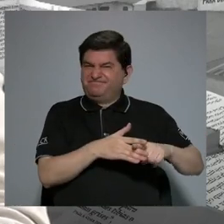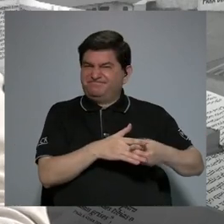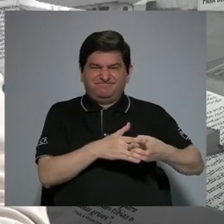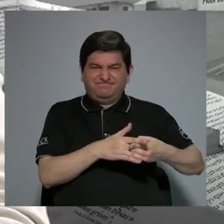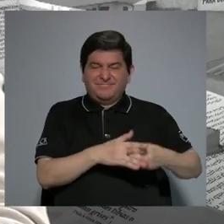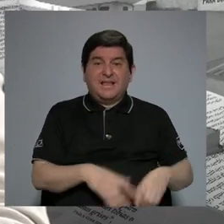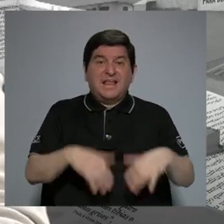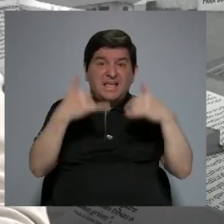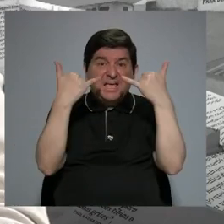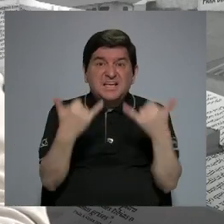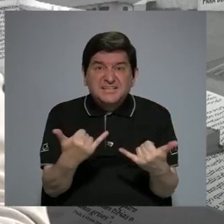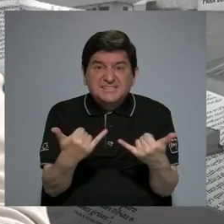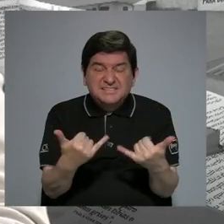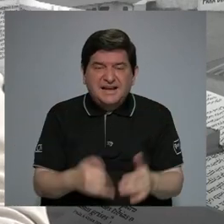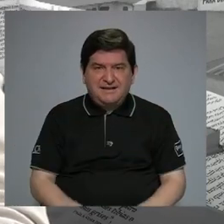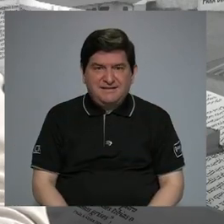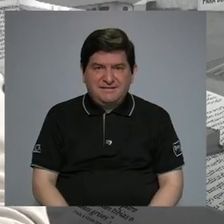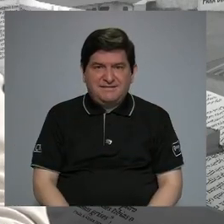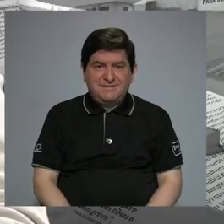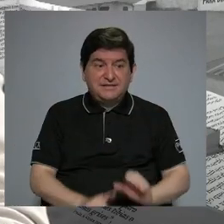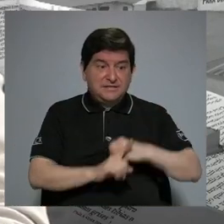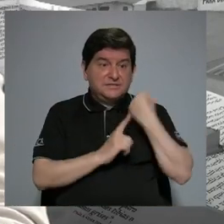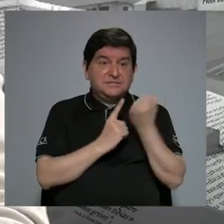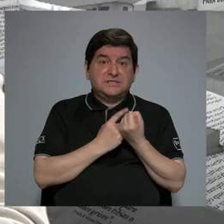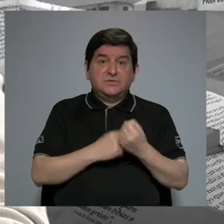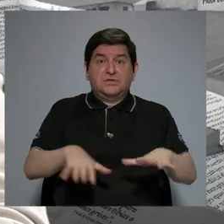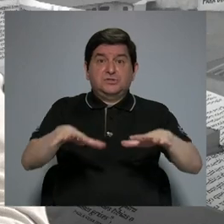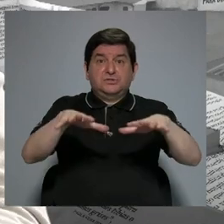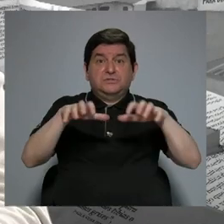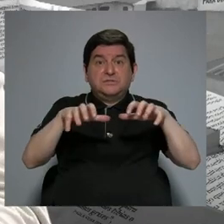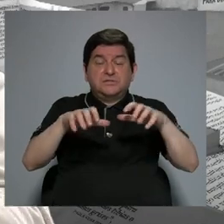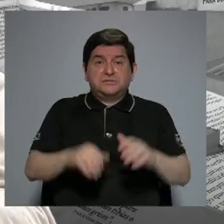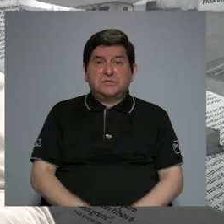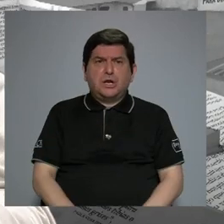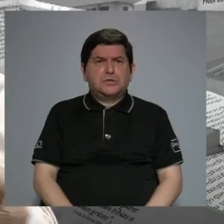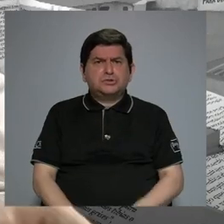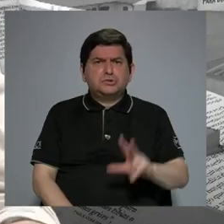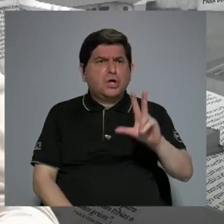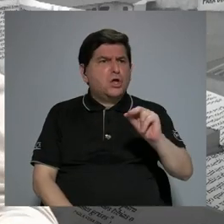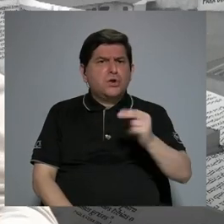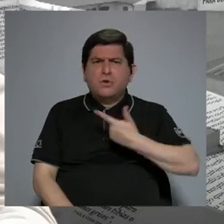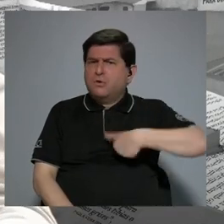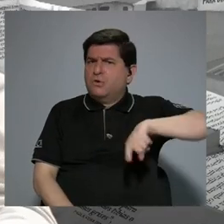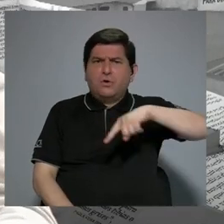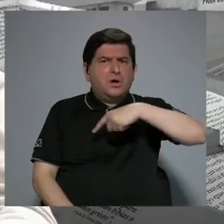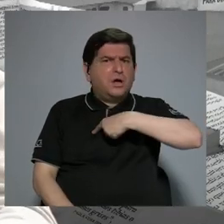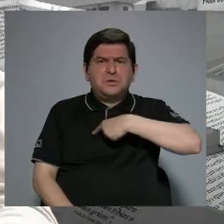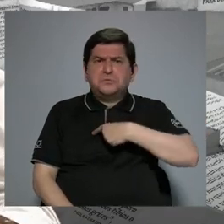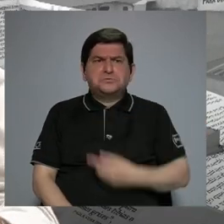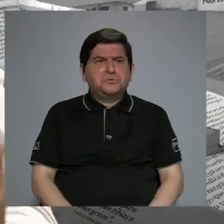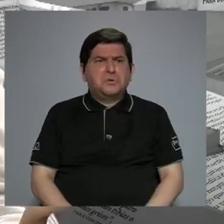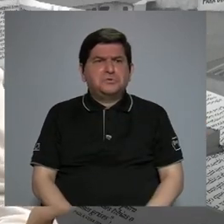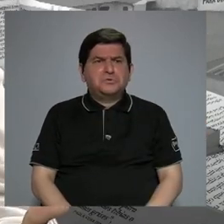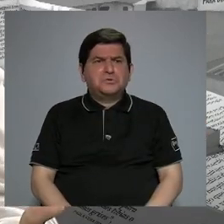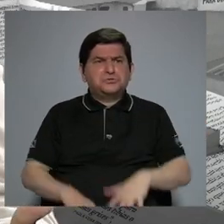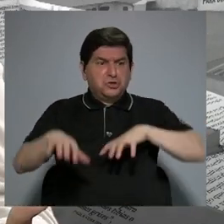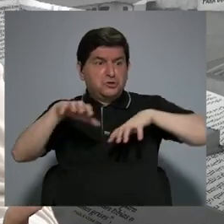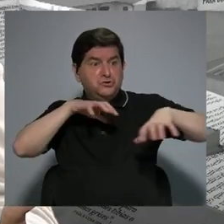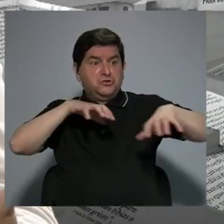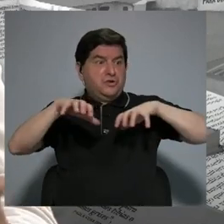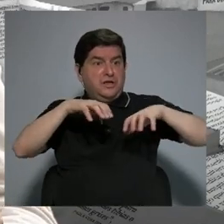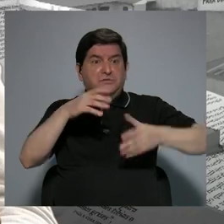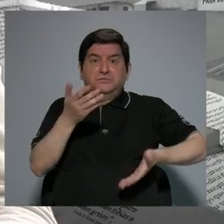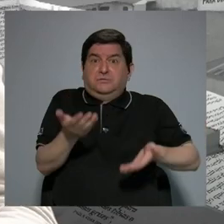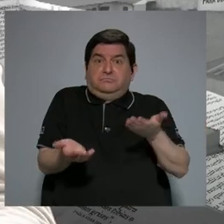descalibrarse ya nosotros, incluso situaciones de estrés que podrían no habernos ocasionado una reacción,